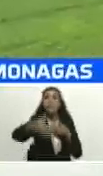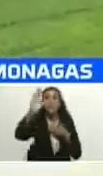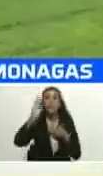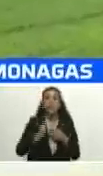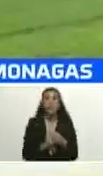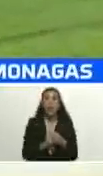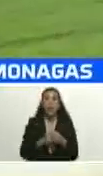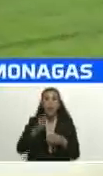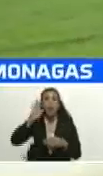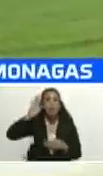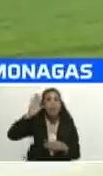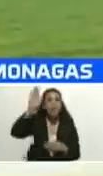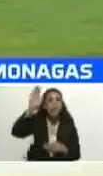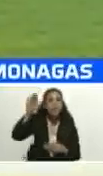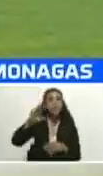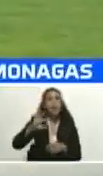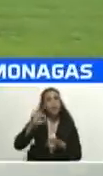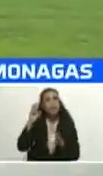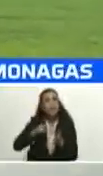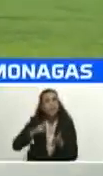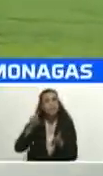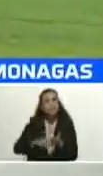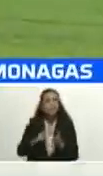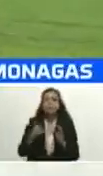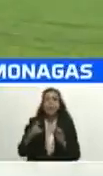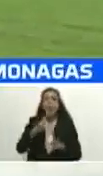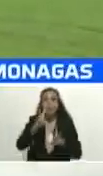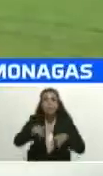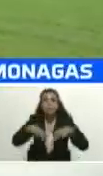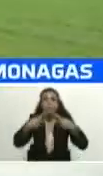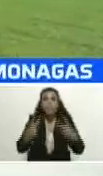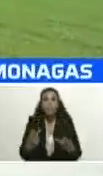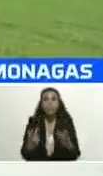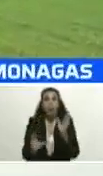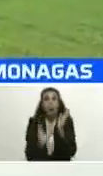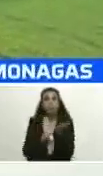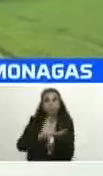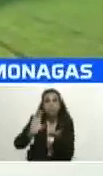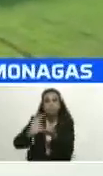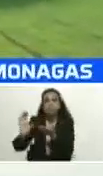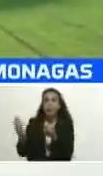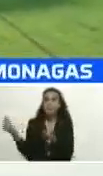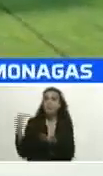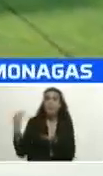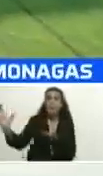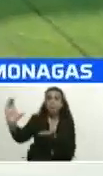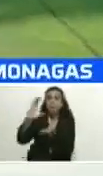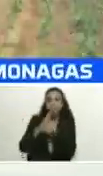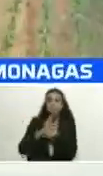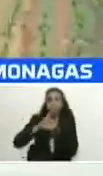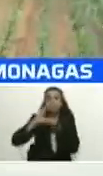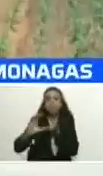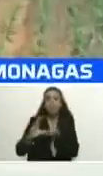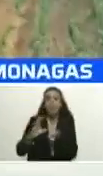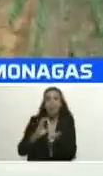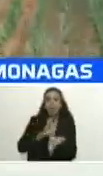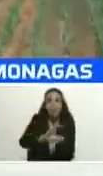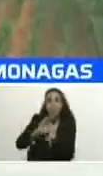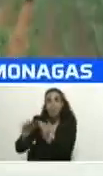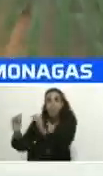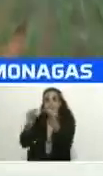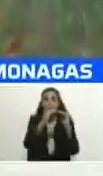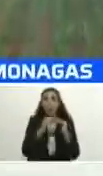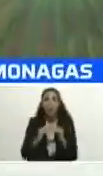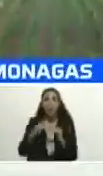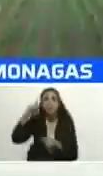Venezuela del futuro la Venezuela de la nueva prosperidad económica donde reconstruiremos las bases de igualdad y justicia